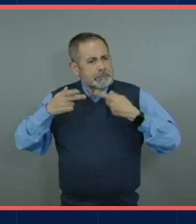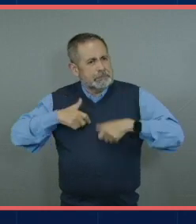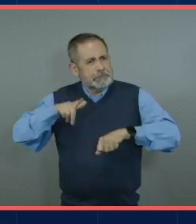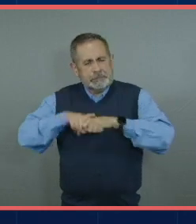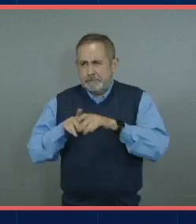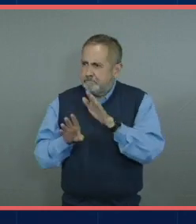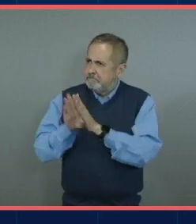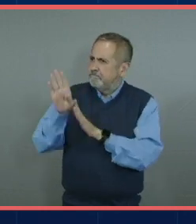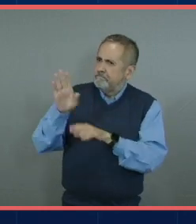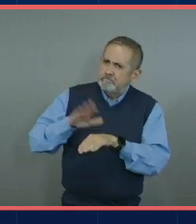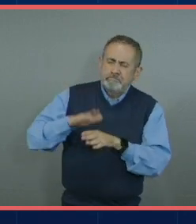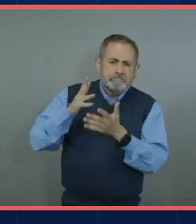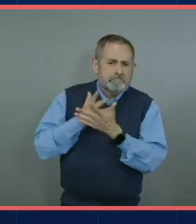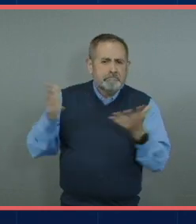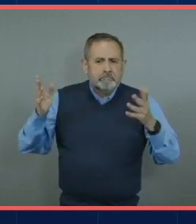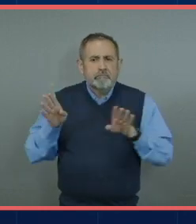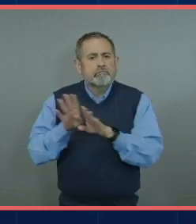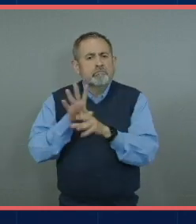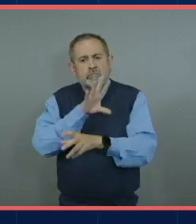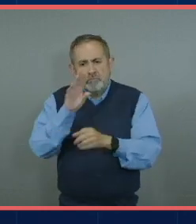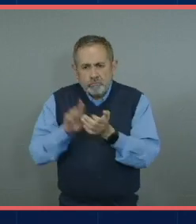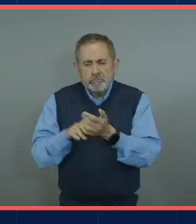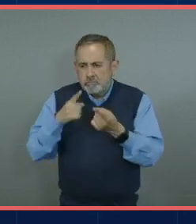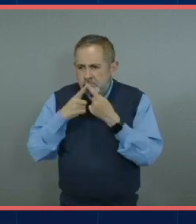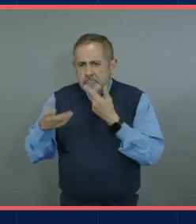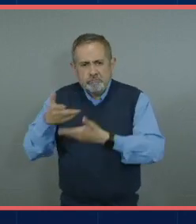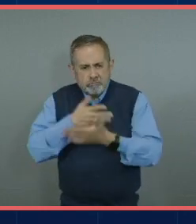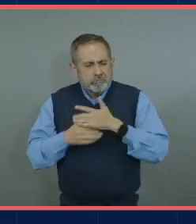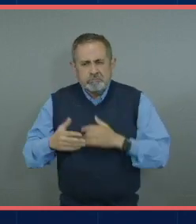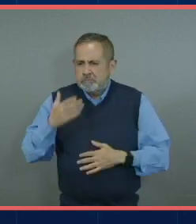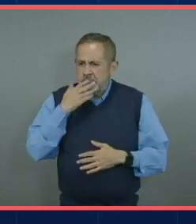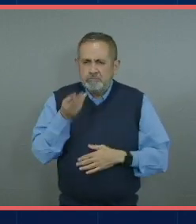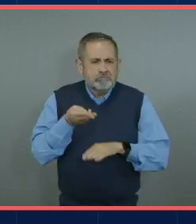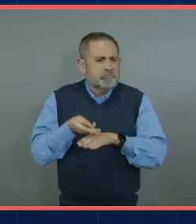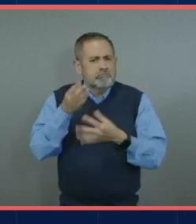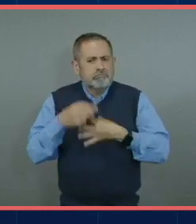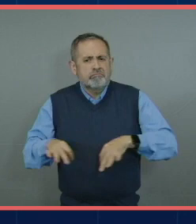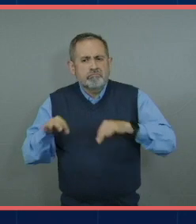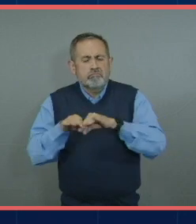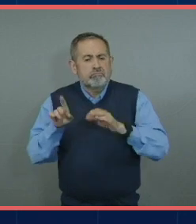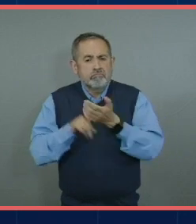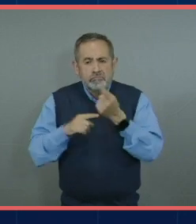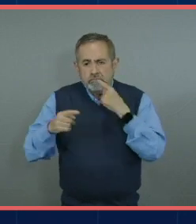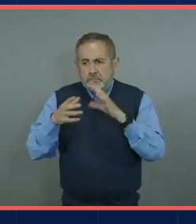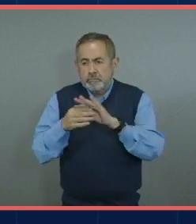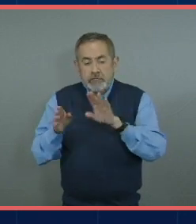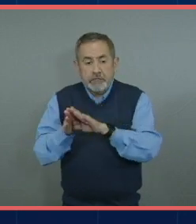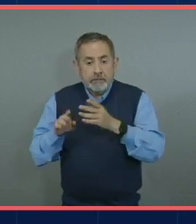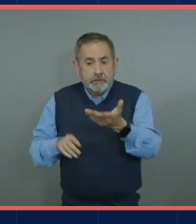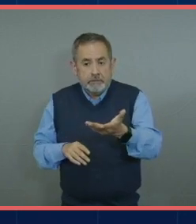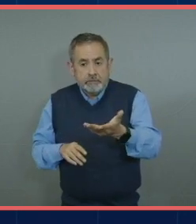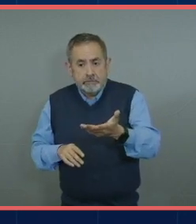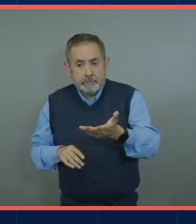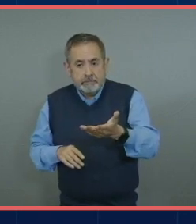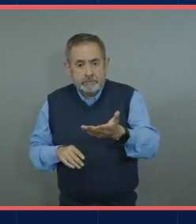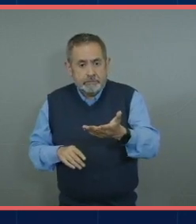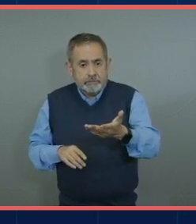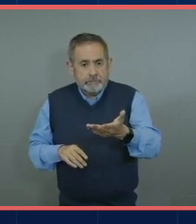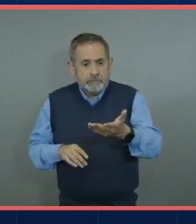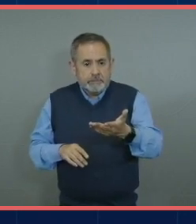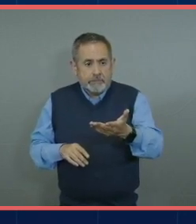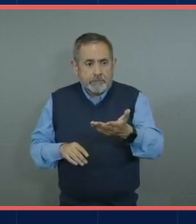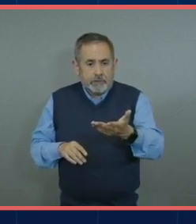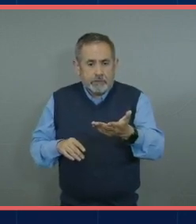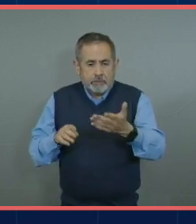las relaciones que haces en el banco también se vuelven se vuelven muy muy importantes porque se fomenta una cultura en la que no solamente convivas